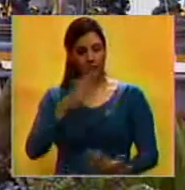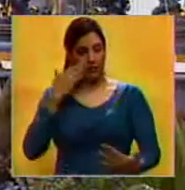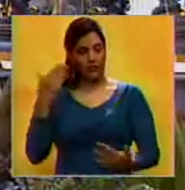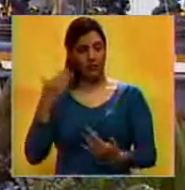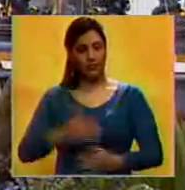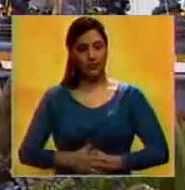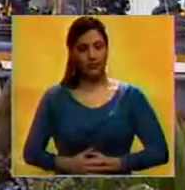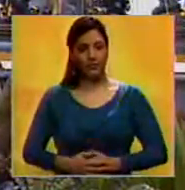Noticiero Benevisión.